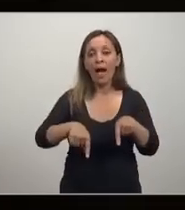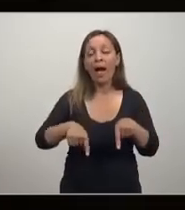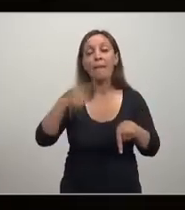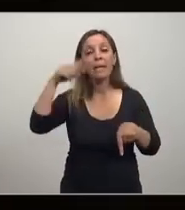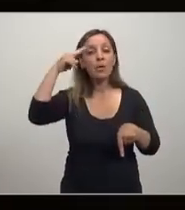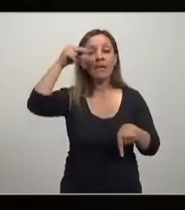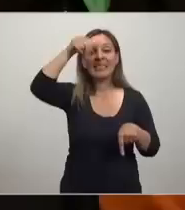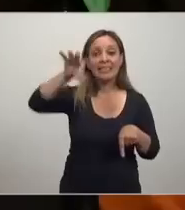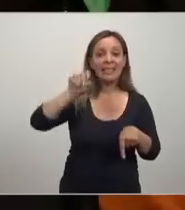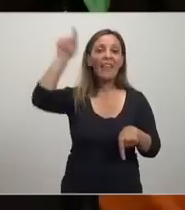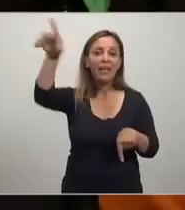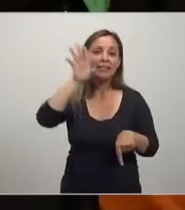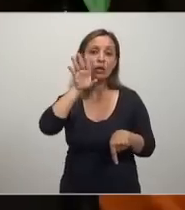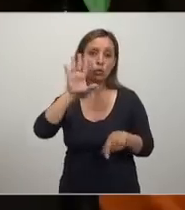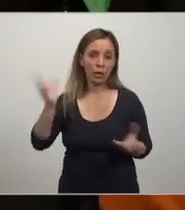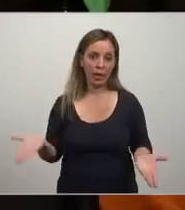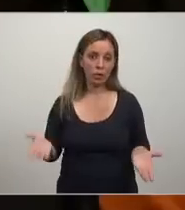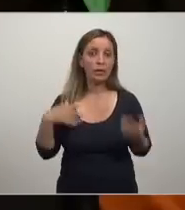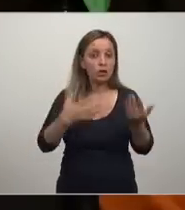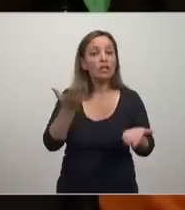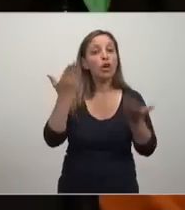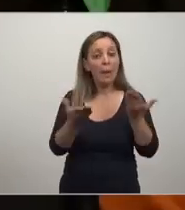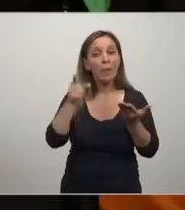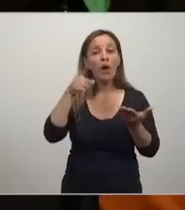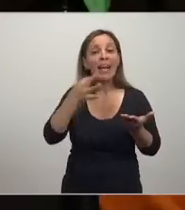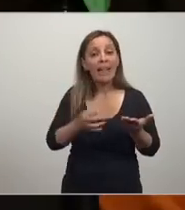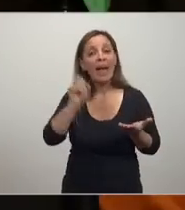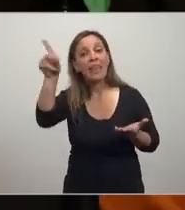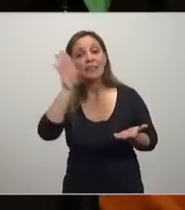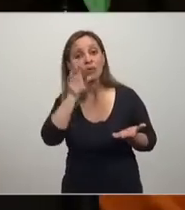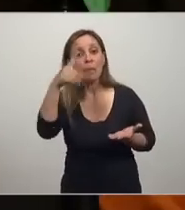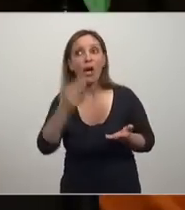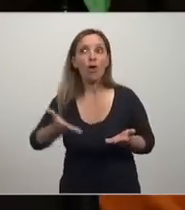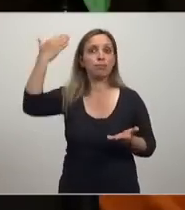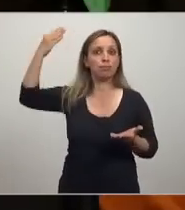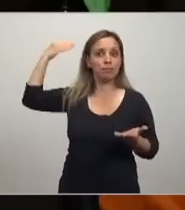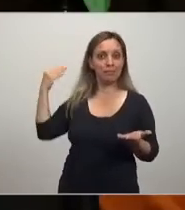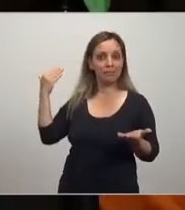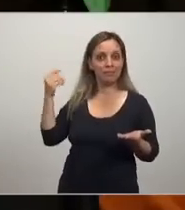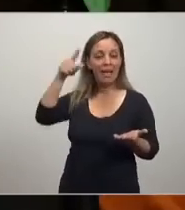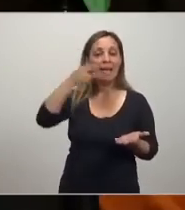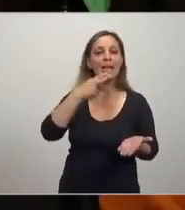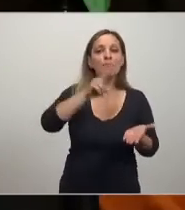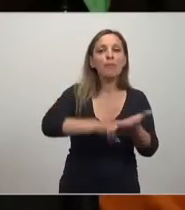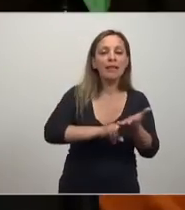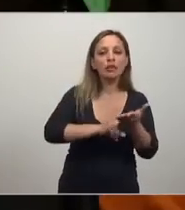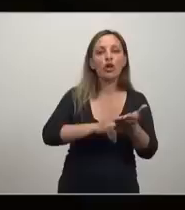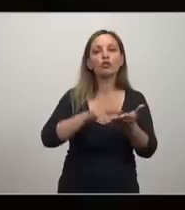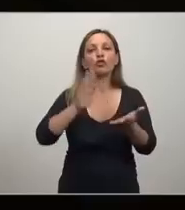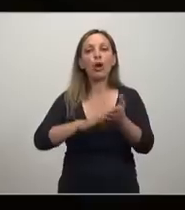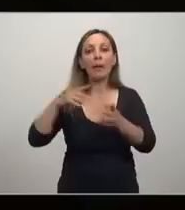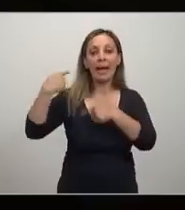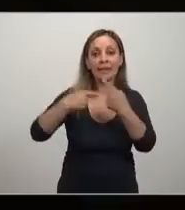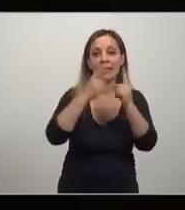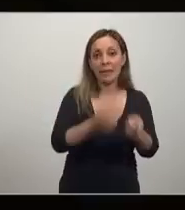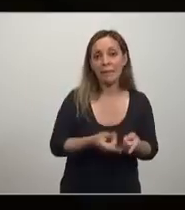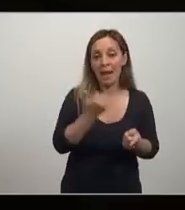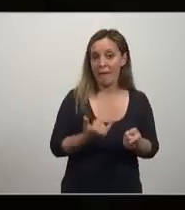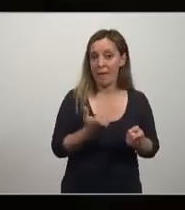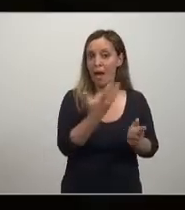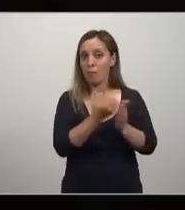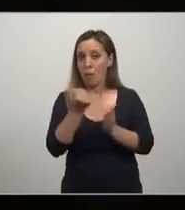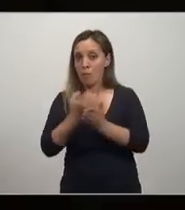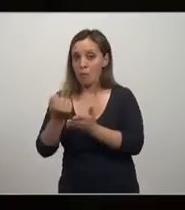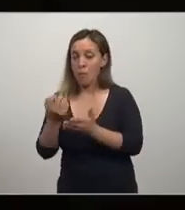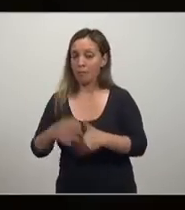1960 cuando Estados Unidos todavía tenía un impuesto a la renta de 81% y un impuesto sobre herencia cercano al 80%. Entonces